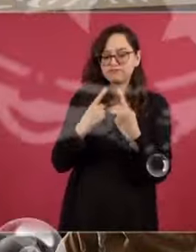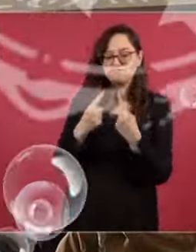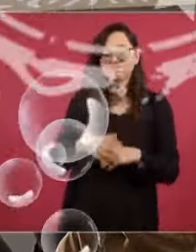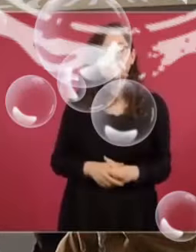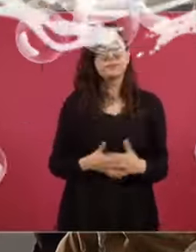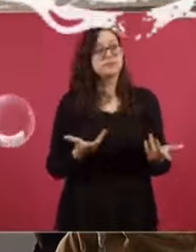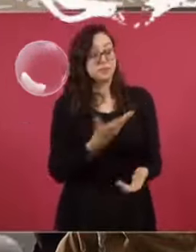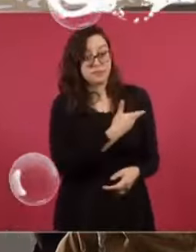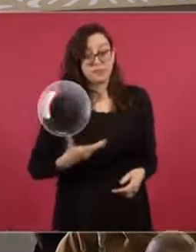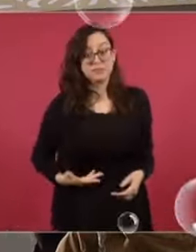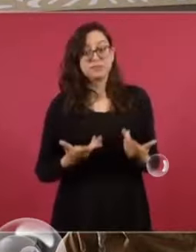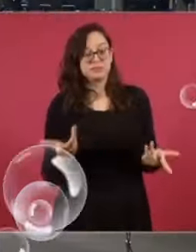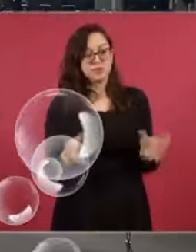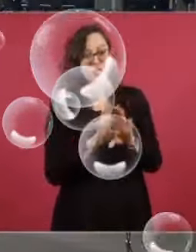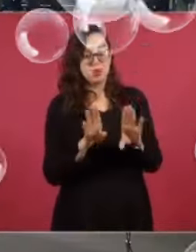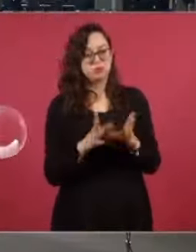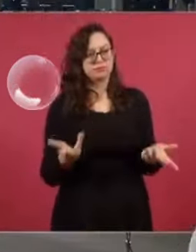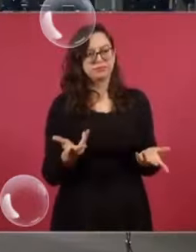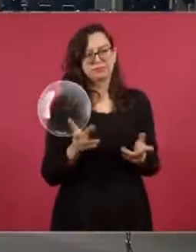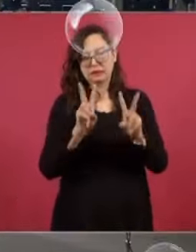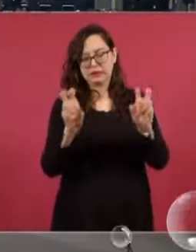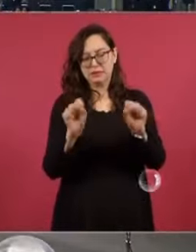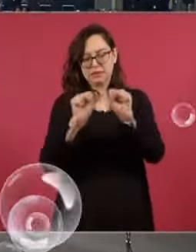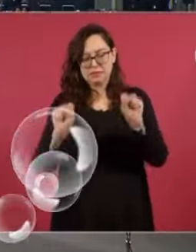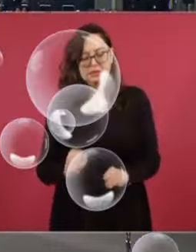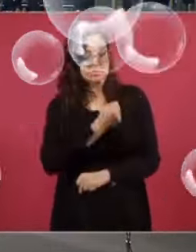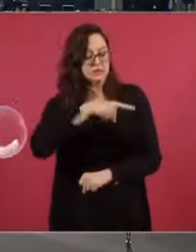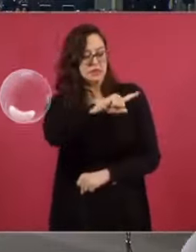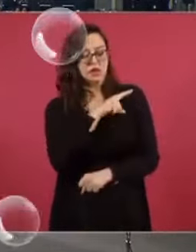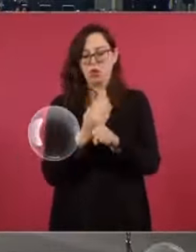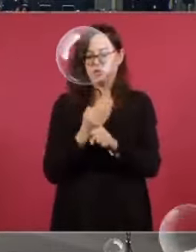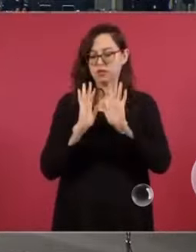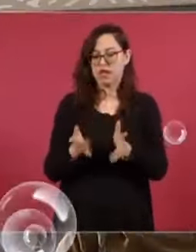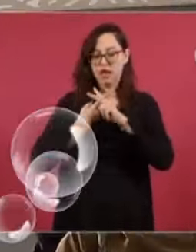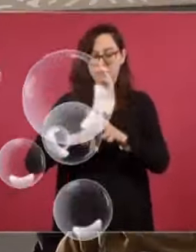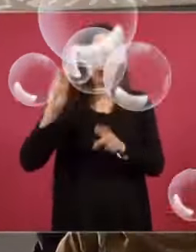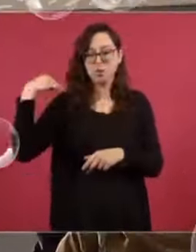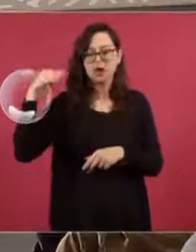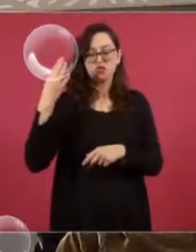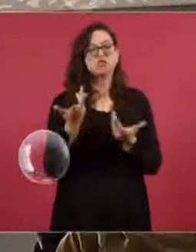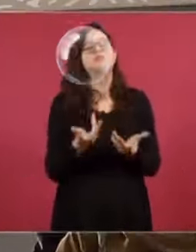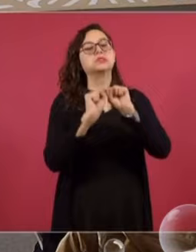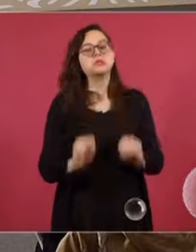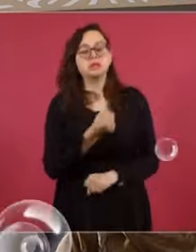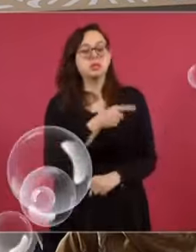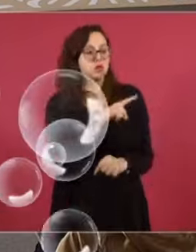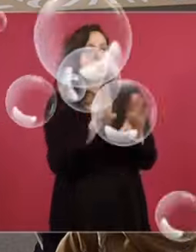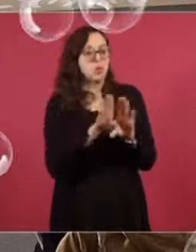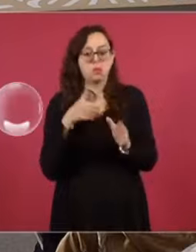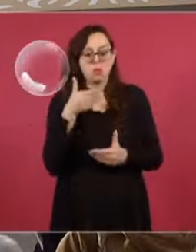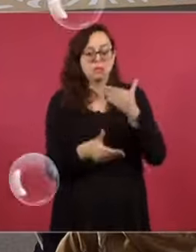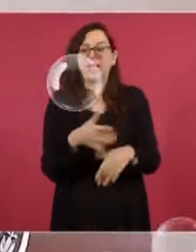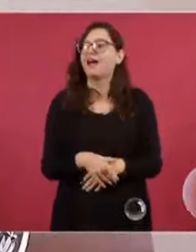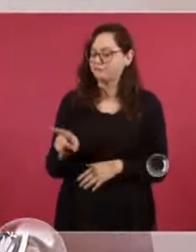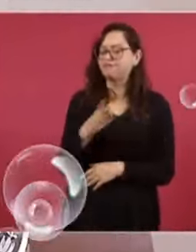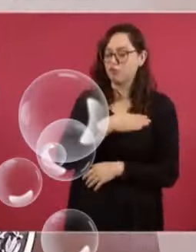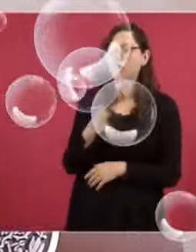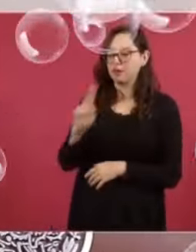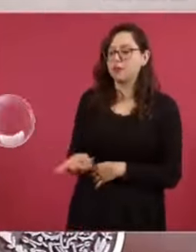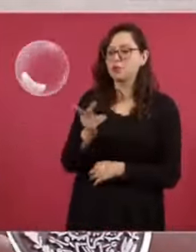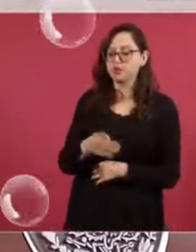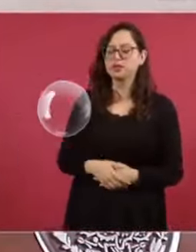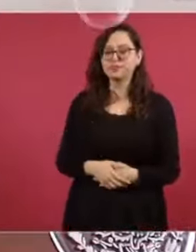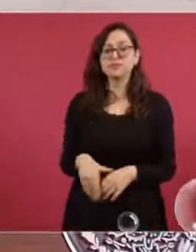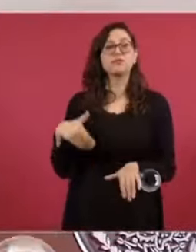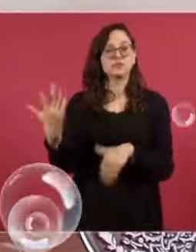Presidente, ¿cómo van los avances en que México contará con el mejor sistema de salud del mundo? Inició marzo y ¿qué información se tiene hasta ahorita? Ah, qué bien que me preguntas. Tenemos una reunión el 21 de